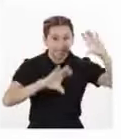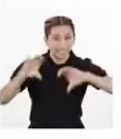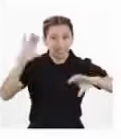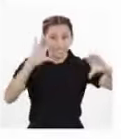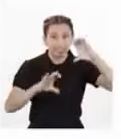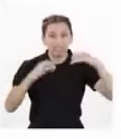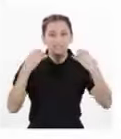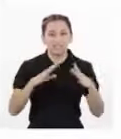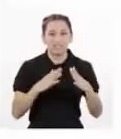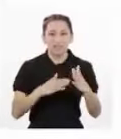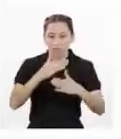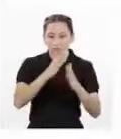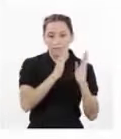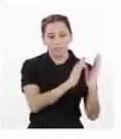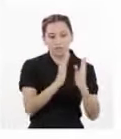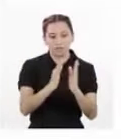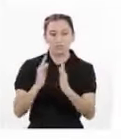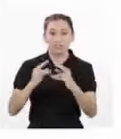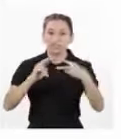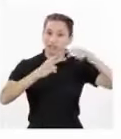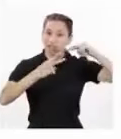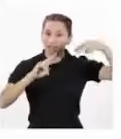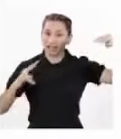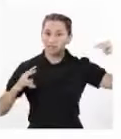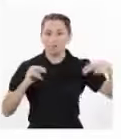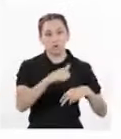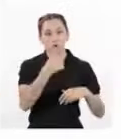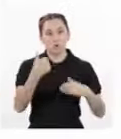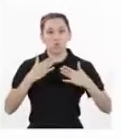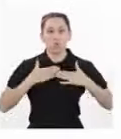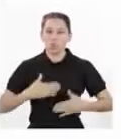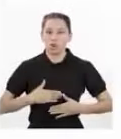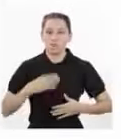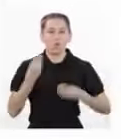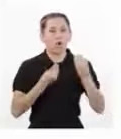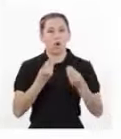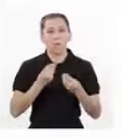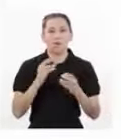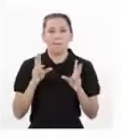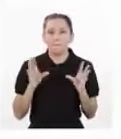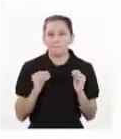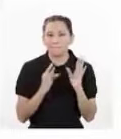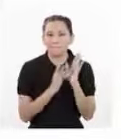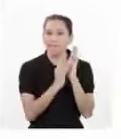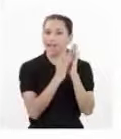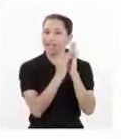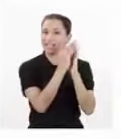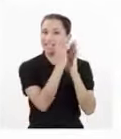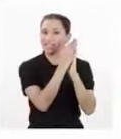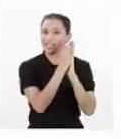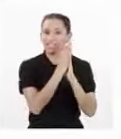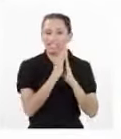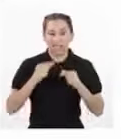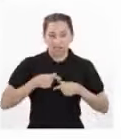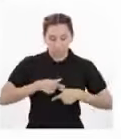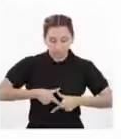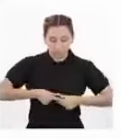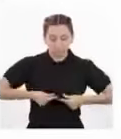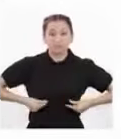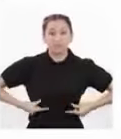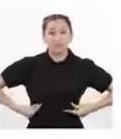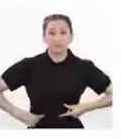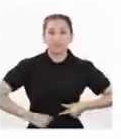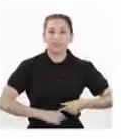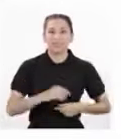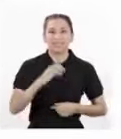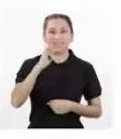dedicaron a la secuenciación del ADN de otros organismos Como la bacteria común del intestino humano Exerisha